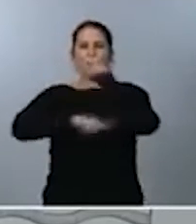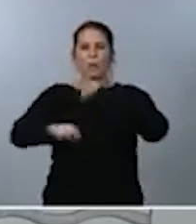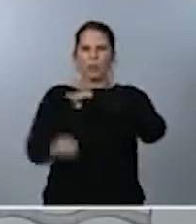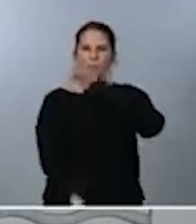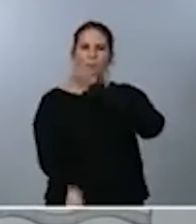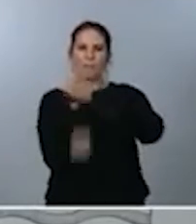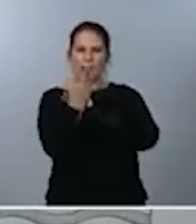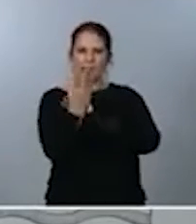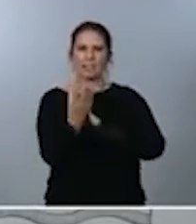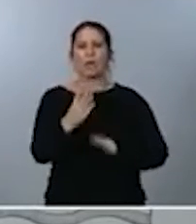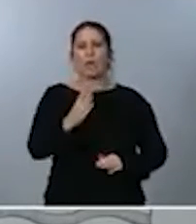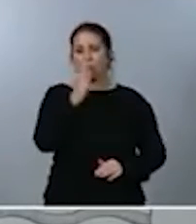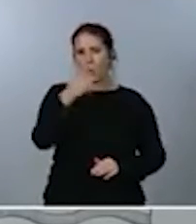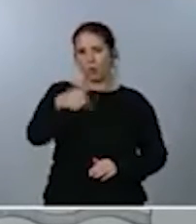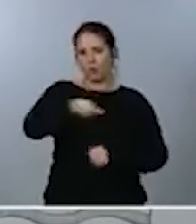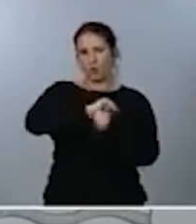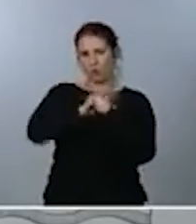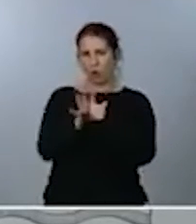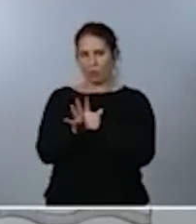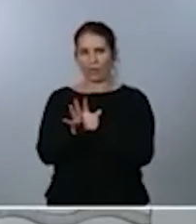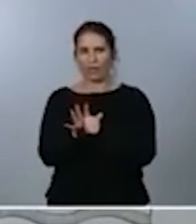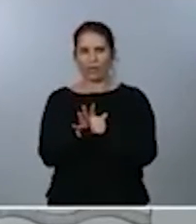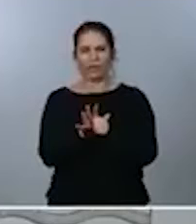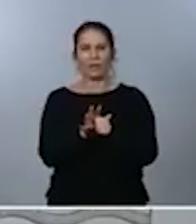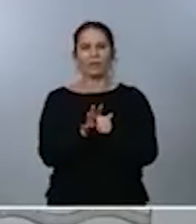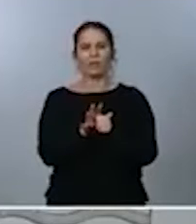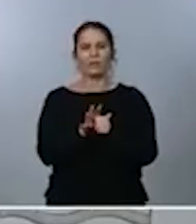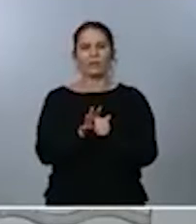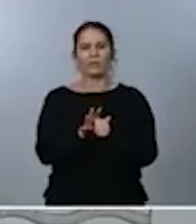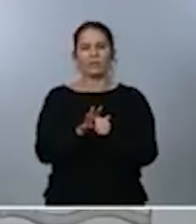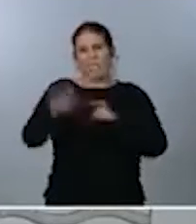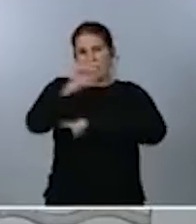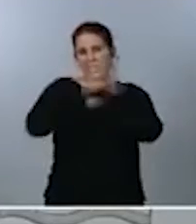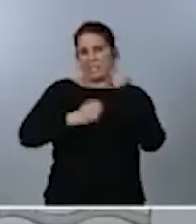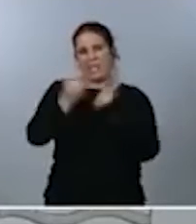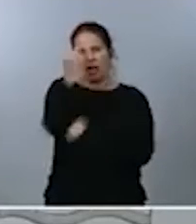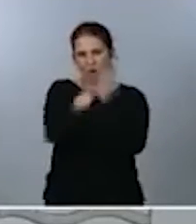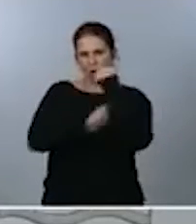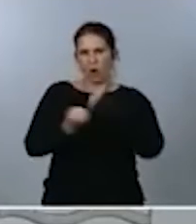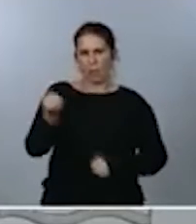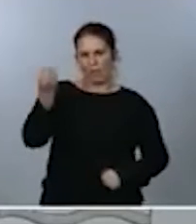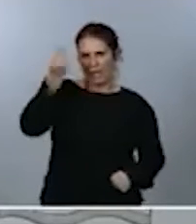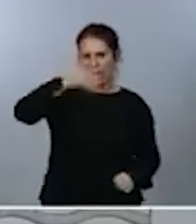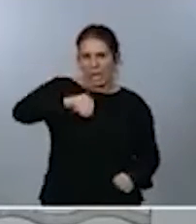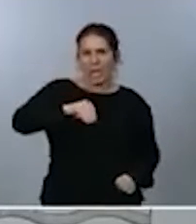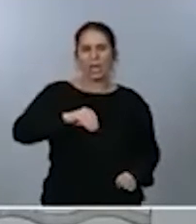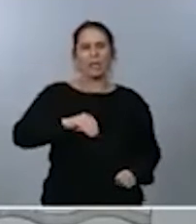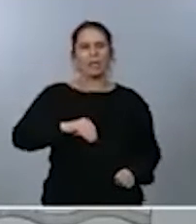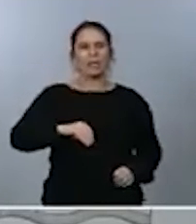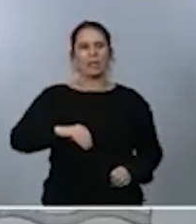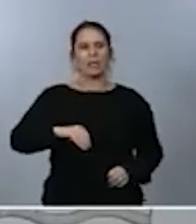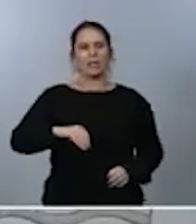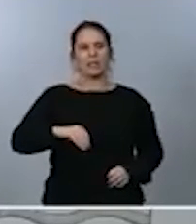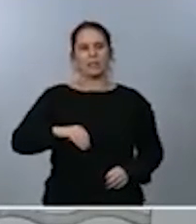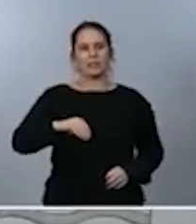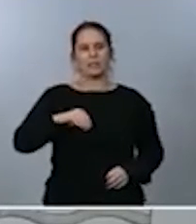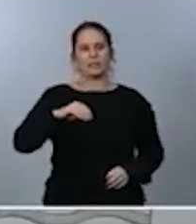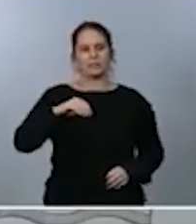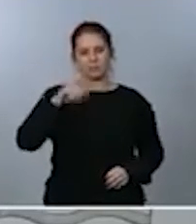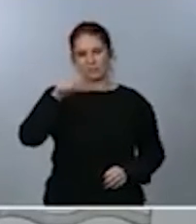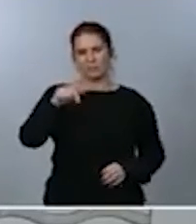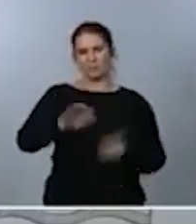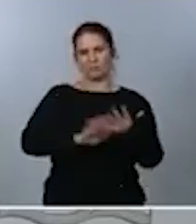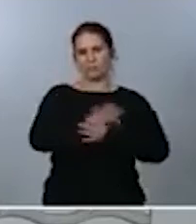enfermedad, por la COVID-19, la crisis económica añadida, donde hay materia que preocupa